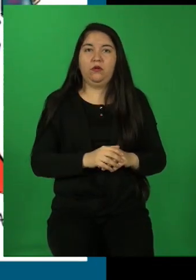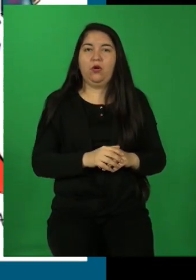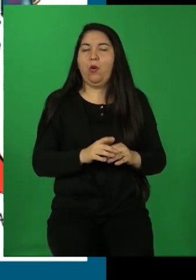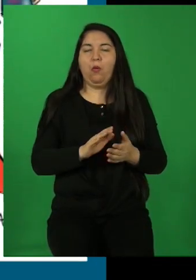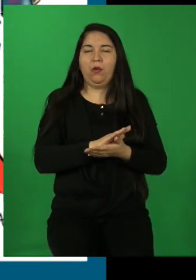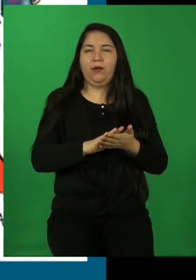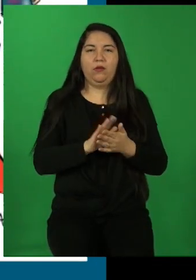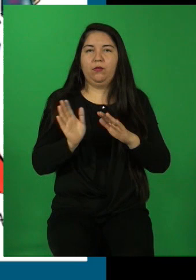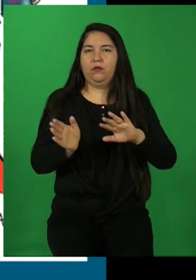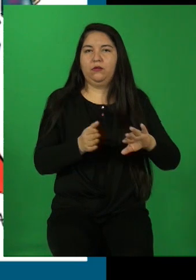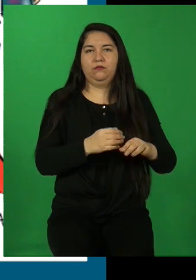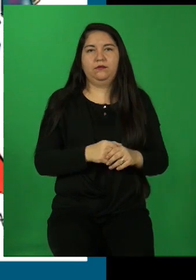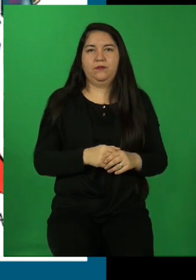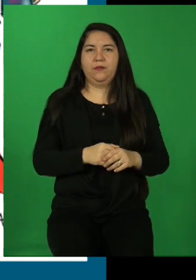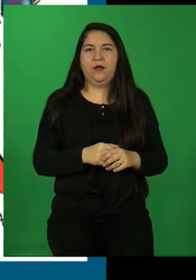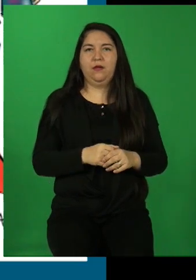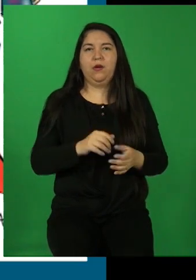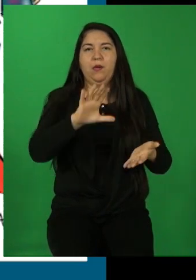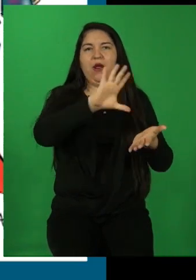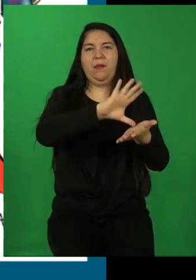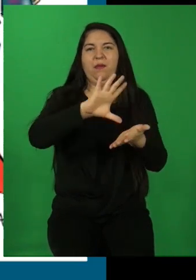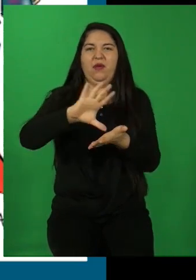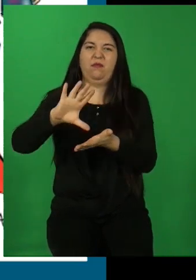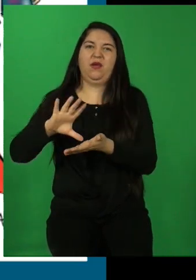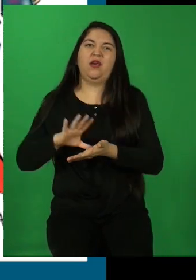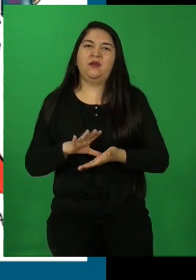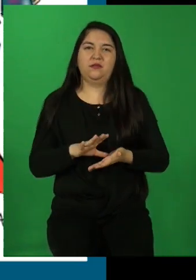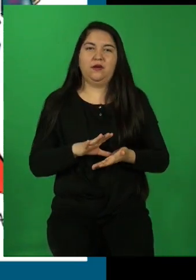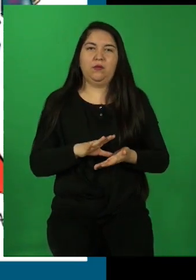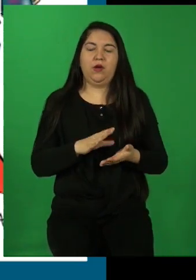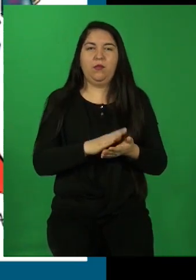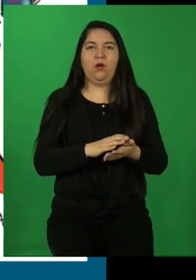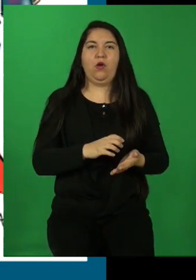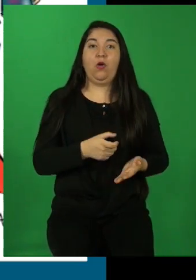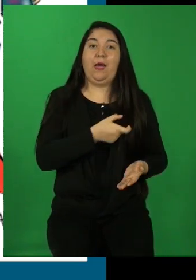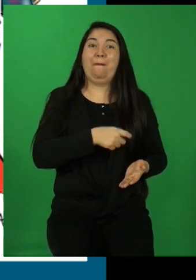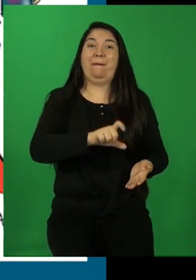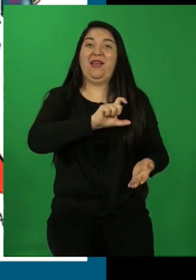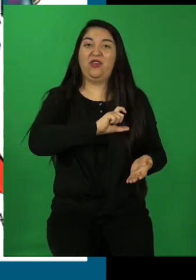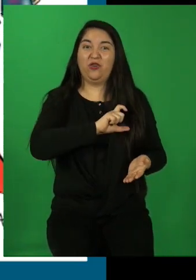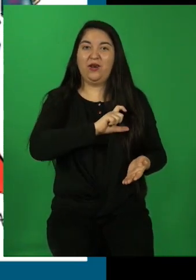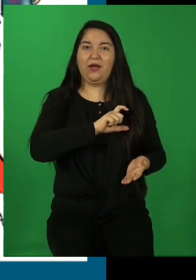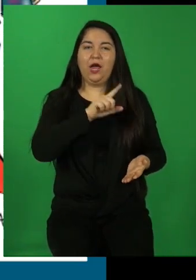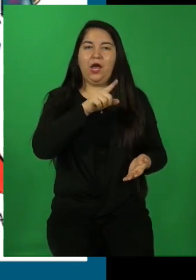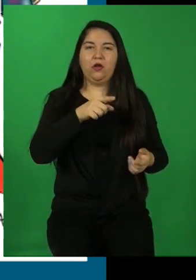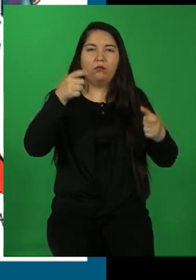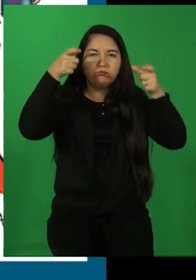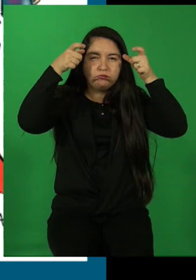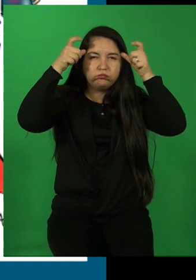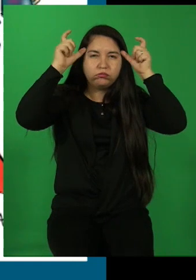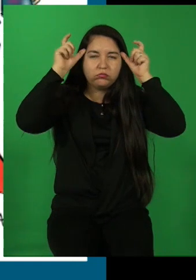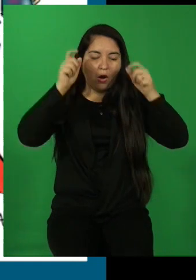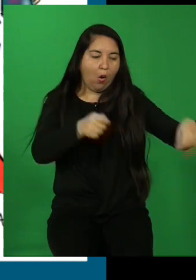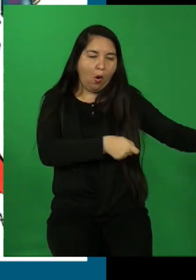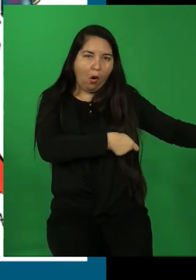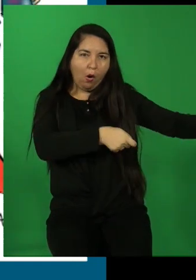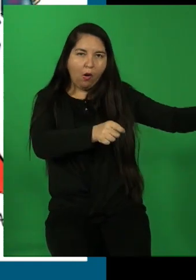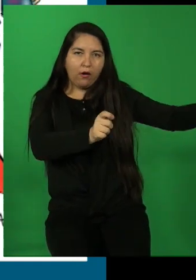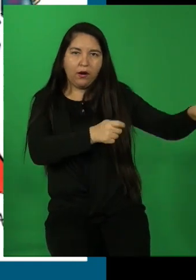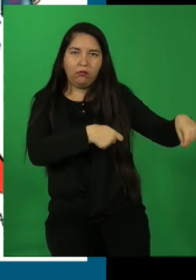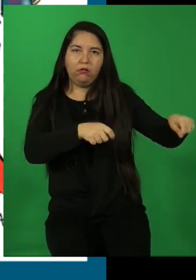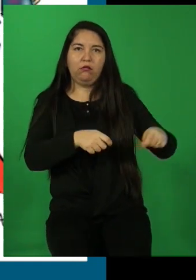Los españoles, que todos son toreros. Los alemanes, que todos beben cerveza y son grandes.